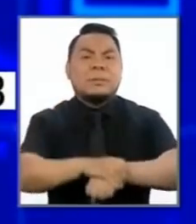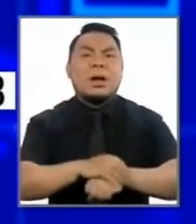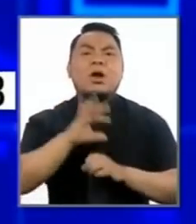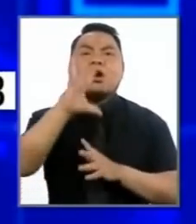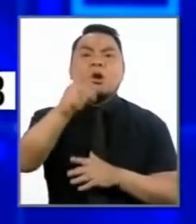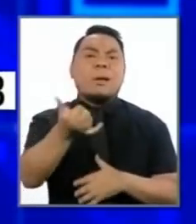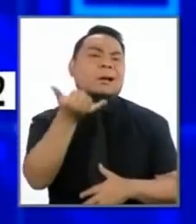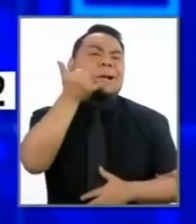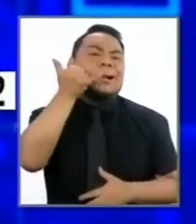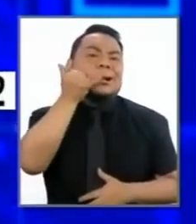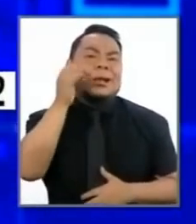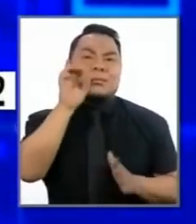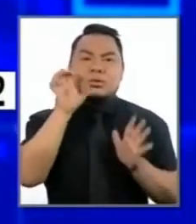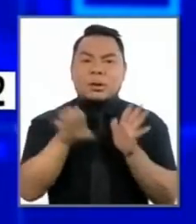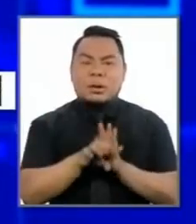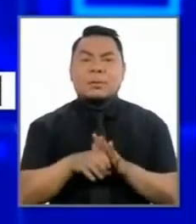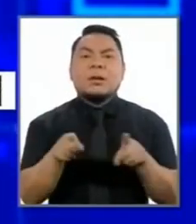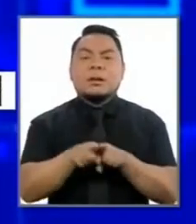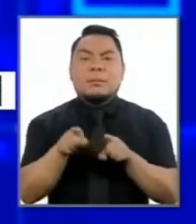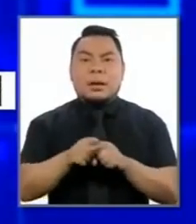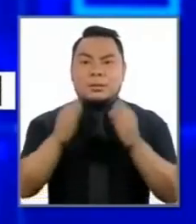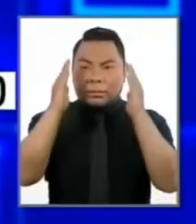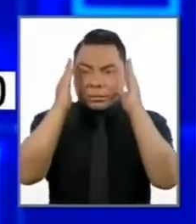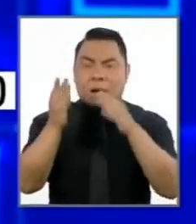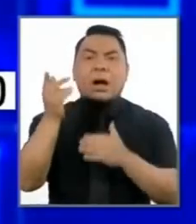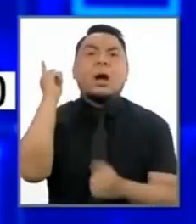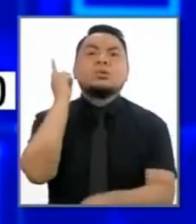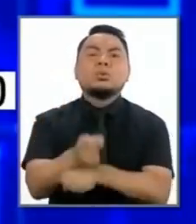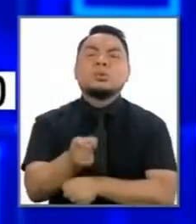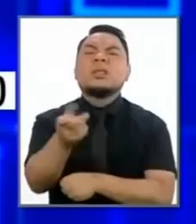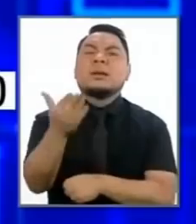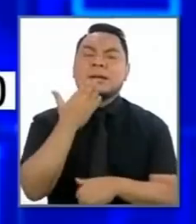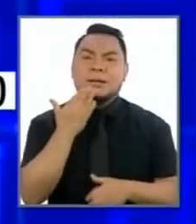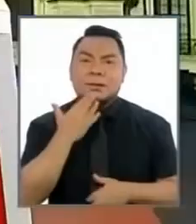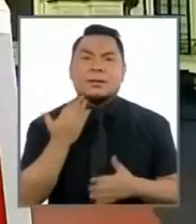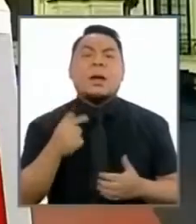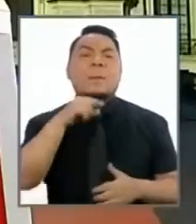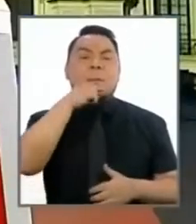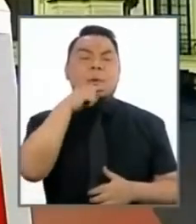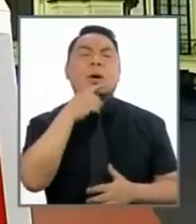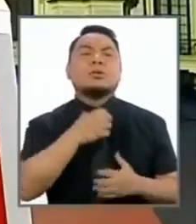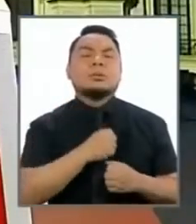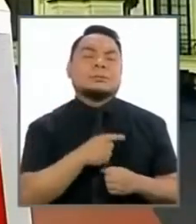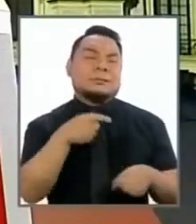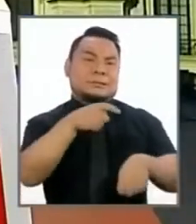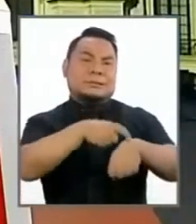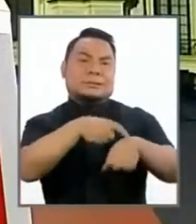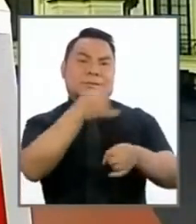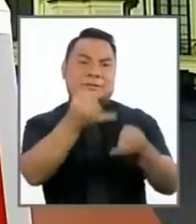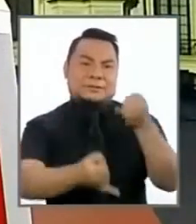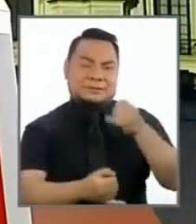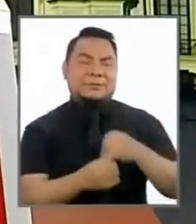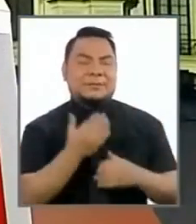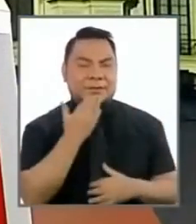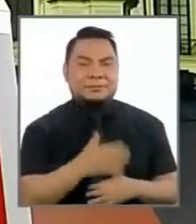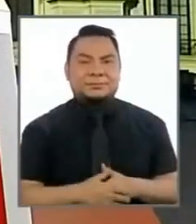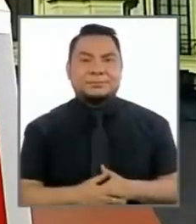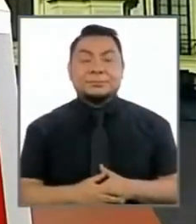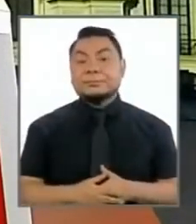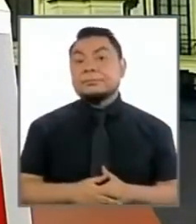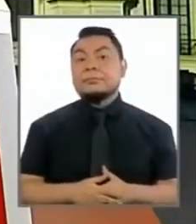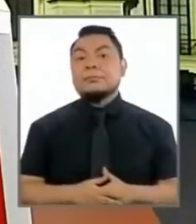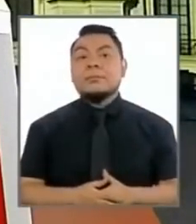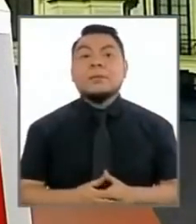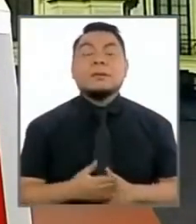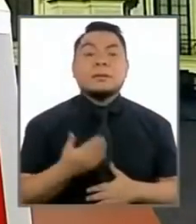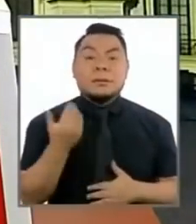roban celulares, por ejemplo, o atender las denuncias de las mujeres que sufren... noto cumplido. Sí. Antes